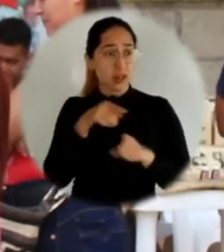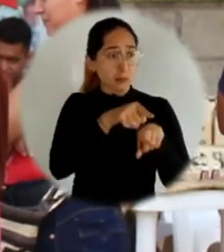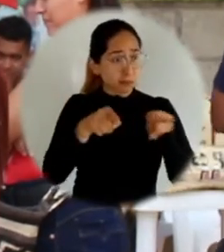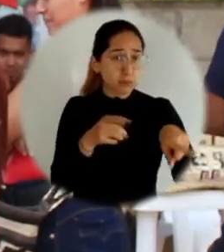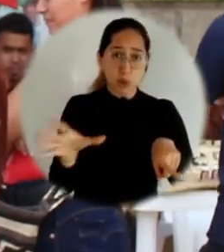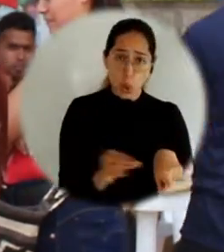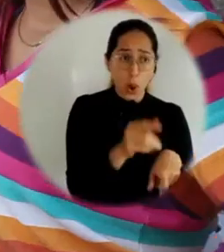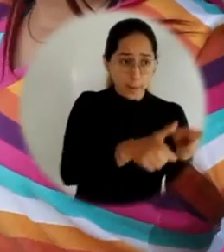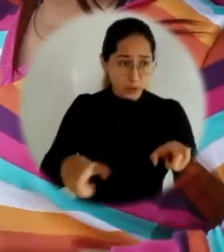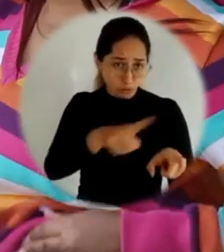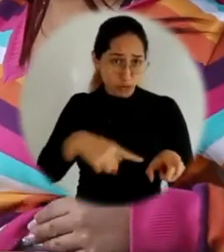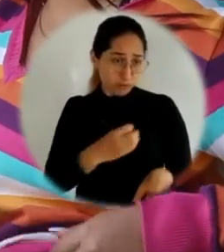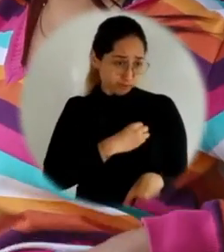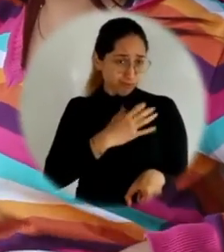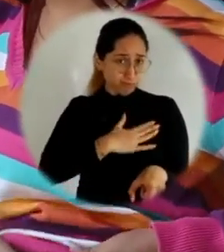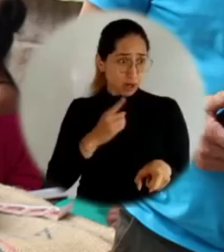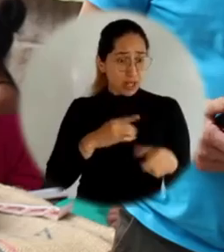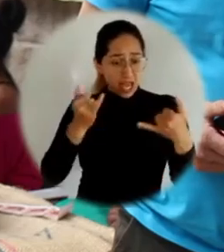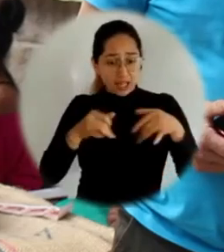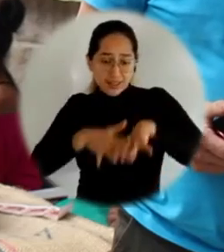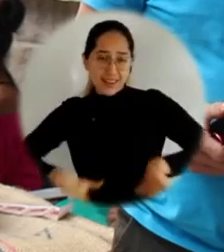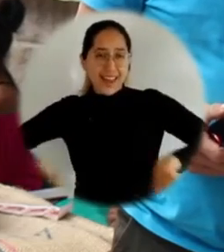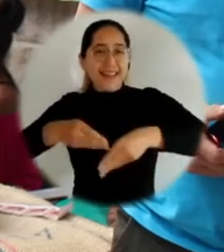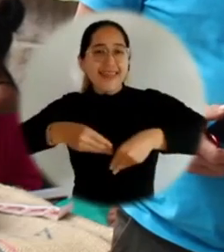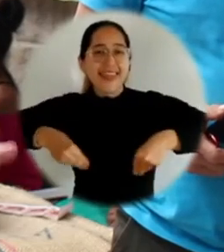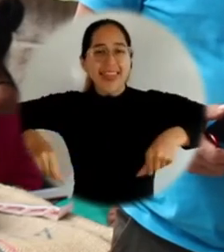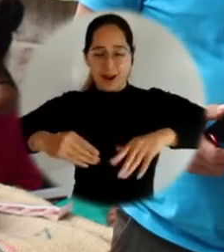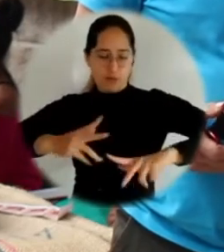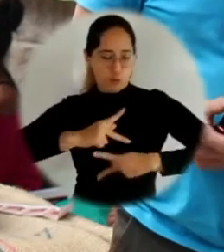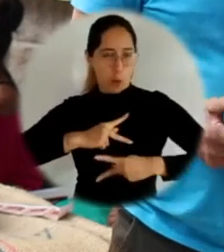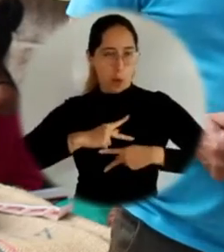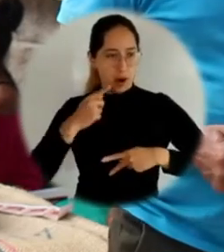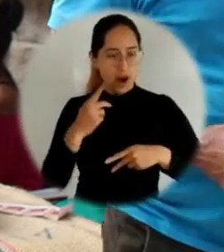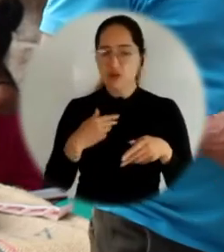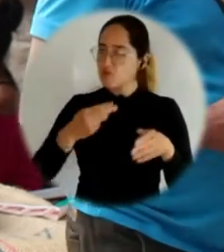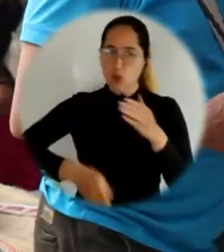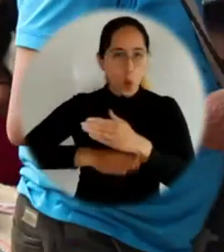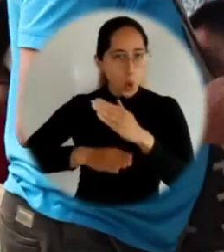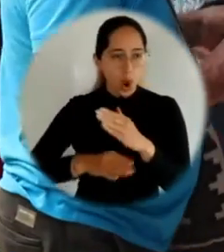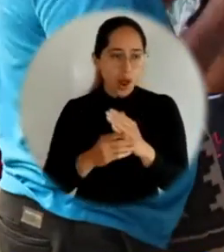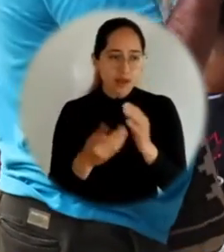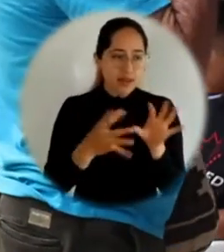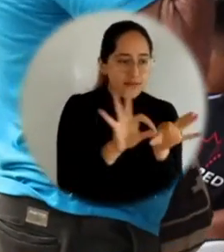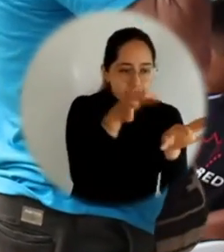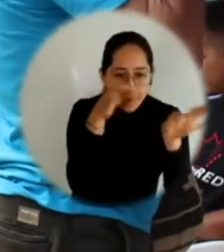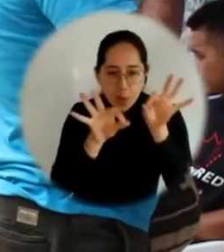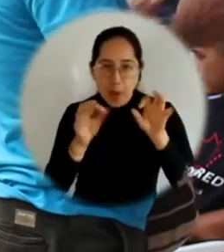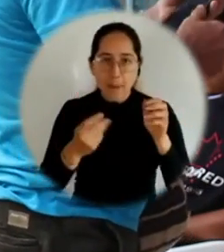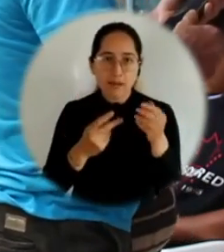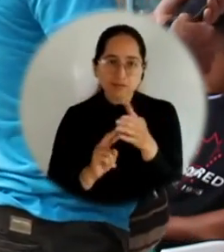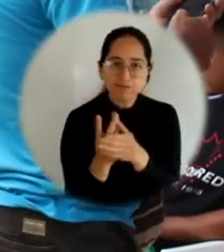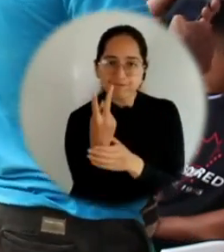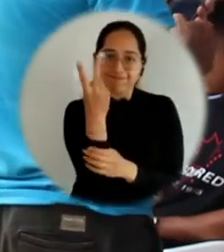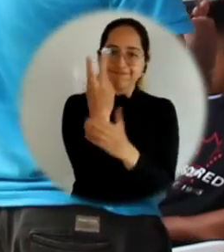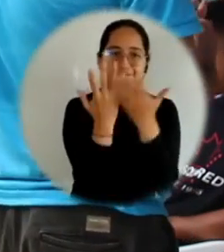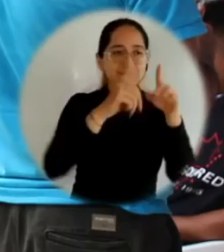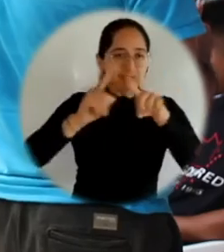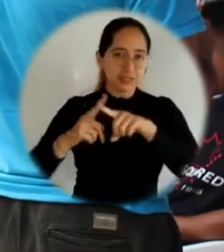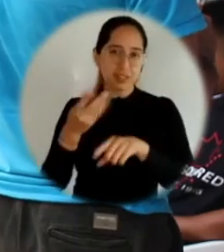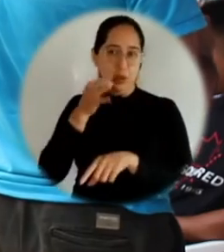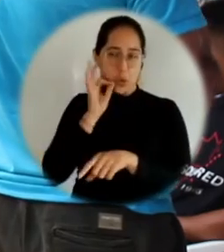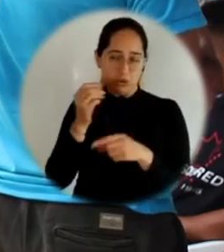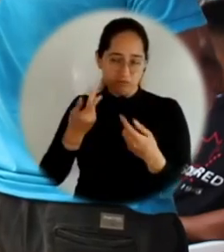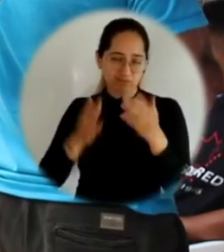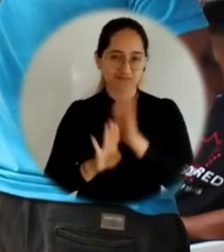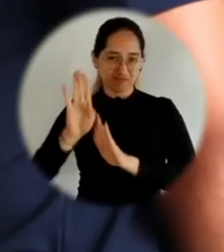desarrollo profesional. Que la gente sepa que tiene muchas oportunidades y que podemos seguir en nuestra tierra cultivando nuestro café, sacando emprendimientos sostenibles,